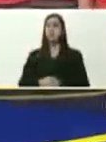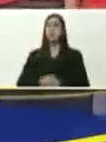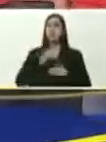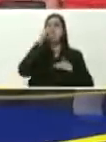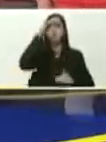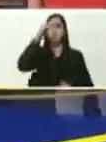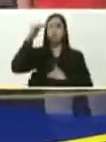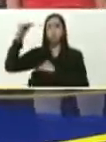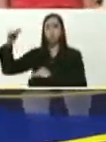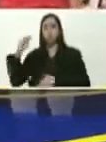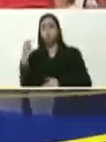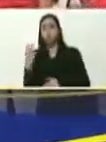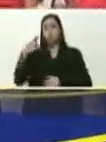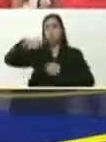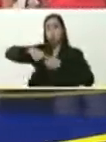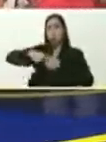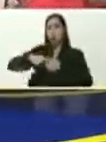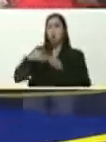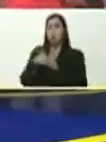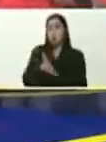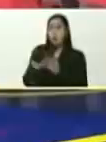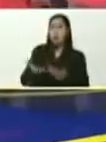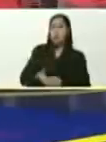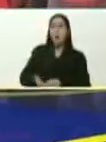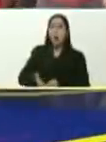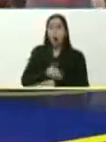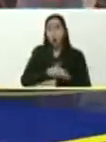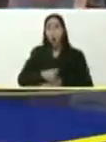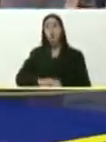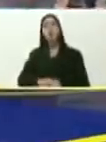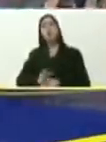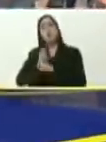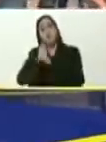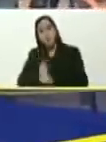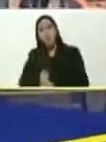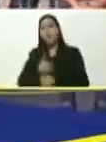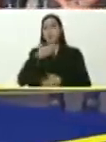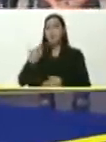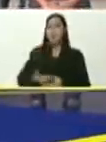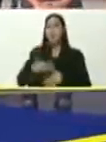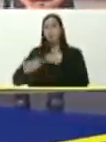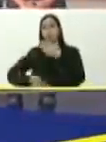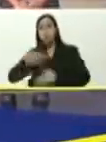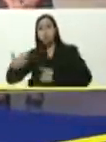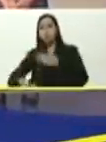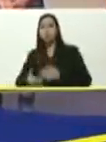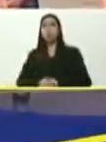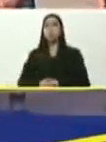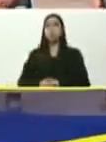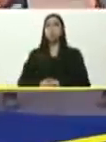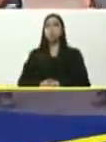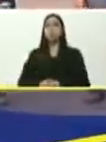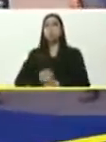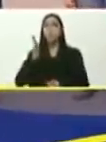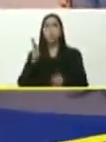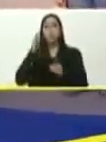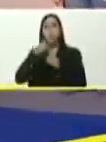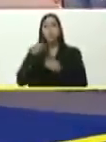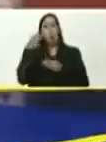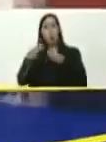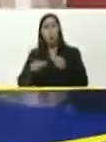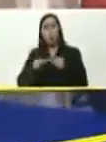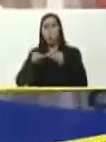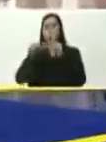buen estado, para que si se diera, cualquier retraso, pudieran aguantar, la distribución del ciclo, en esa meta, estamos avanzando, presidente,